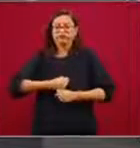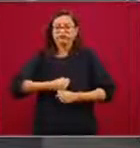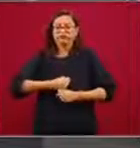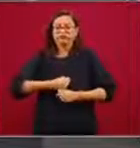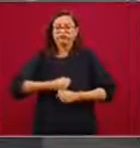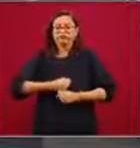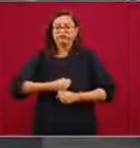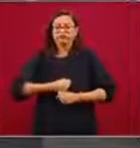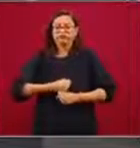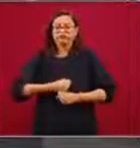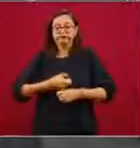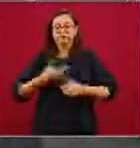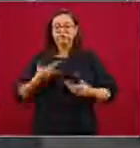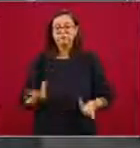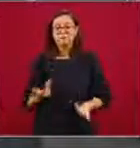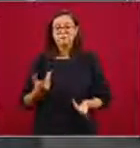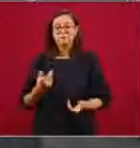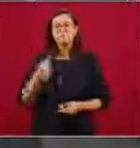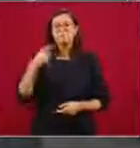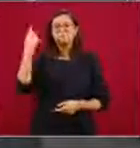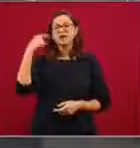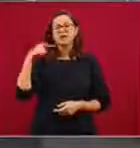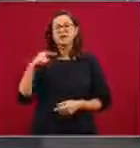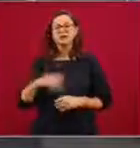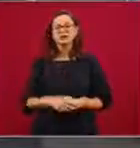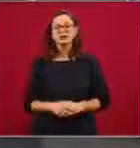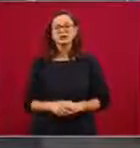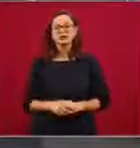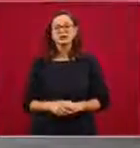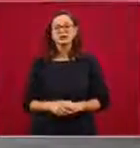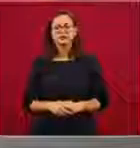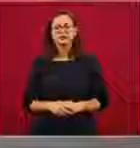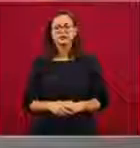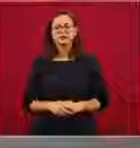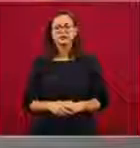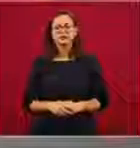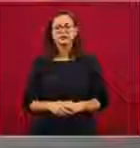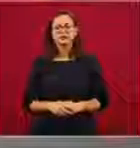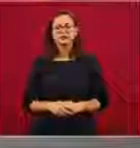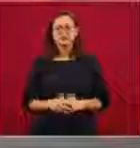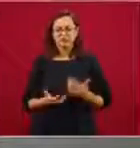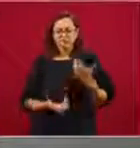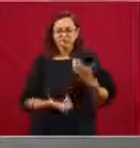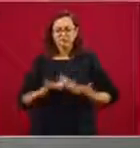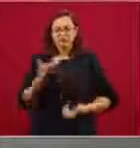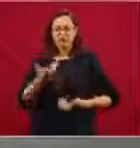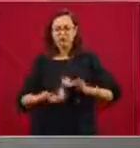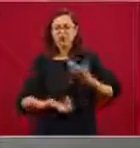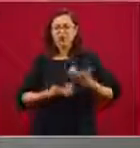Para mandar el mensaje de que sigue encendida